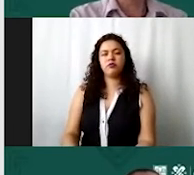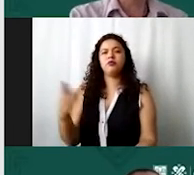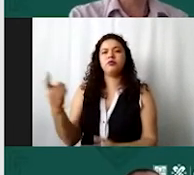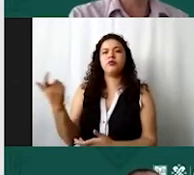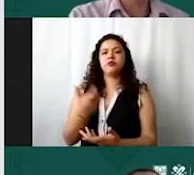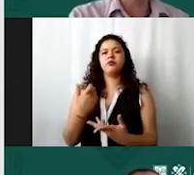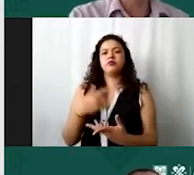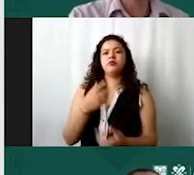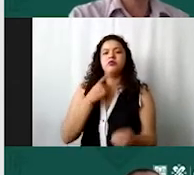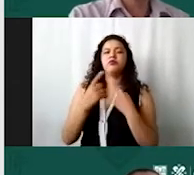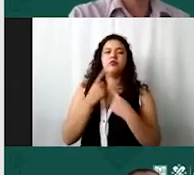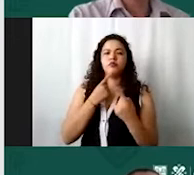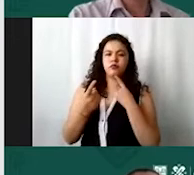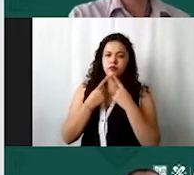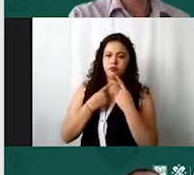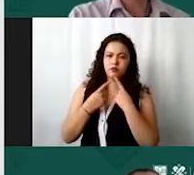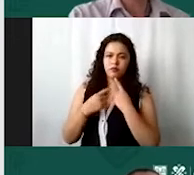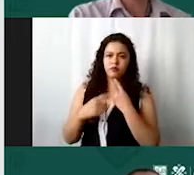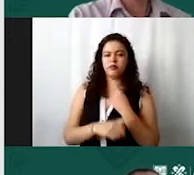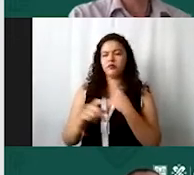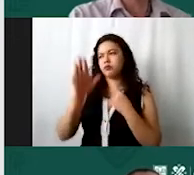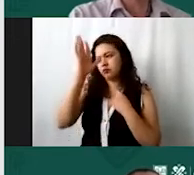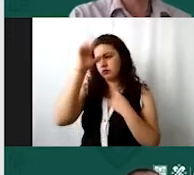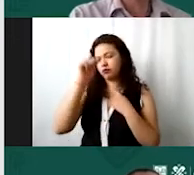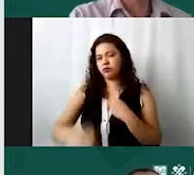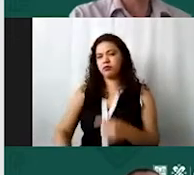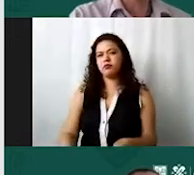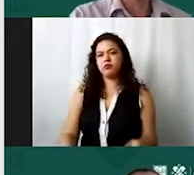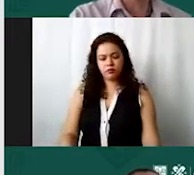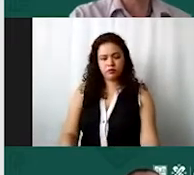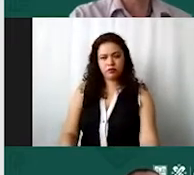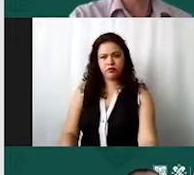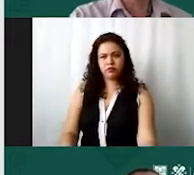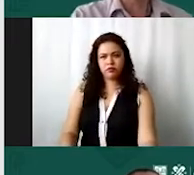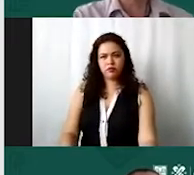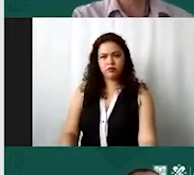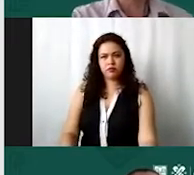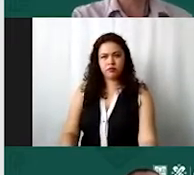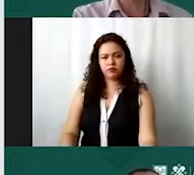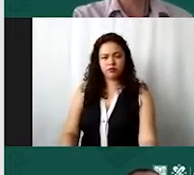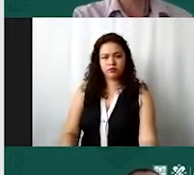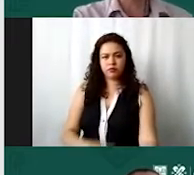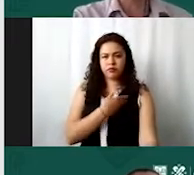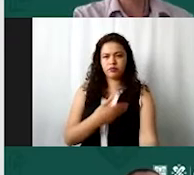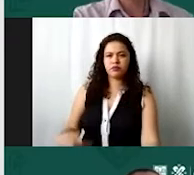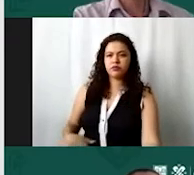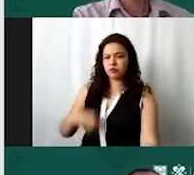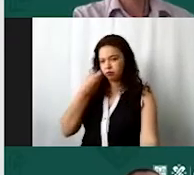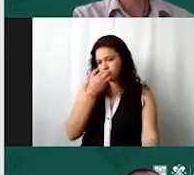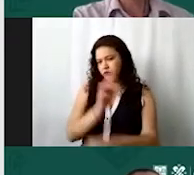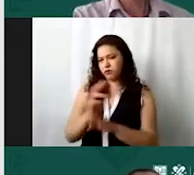se somete a consideración y el acuerdo obviamente en este caso igual firman presidente y secretario